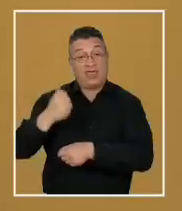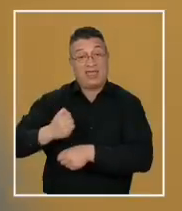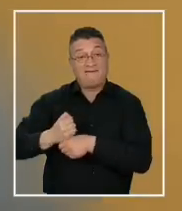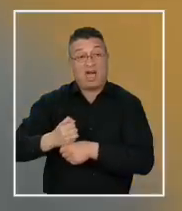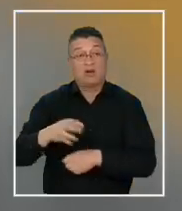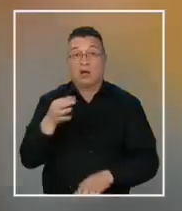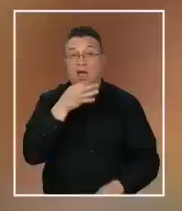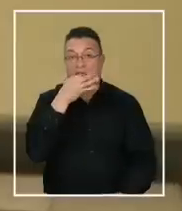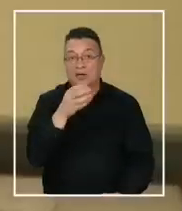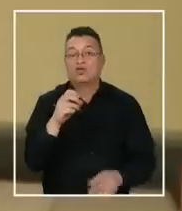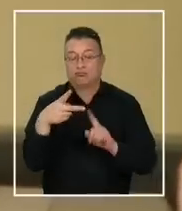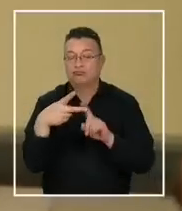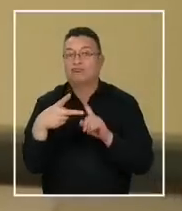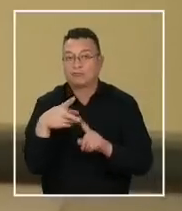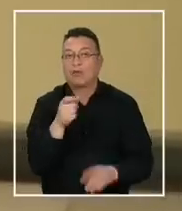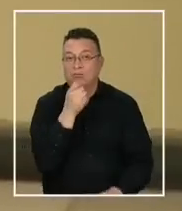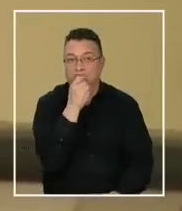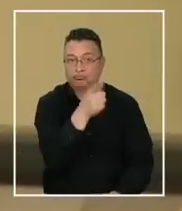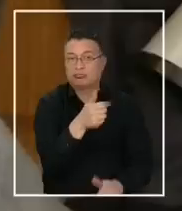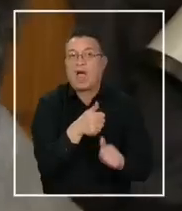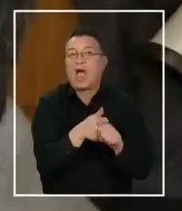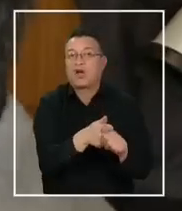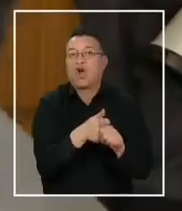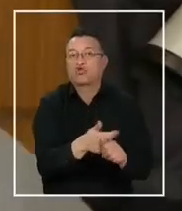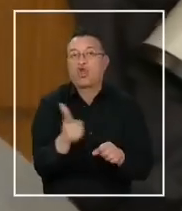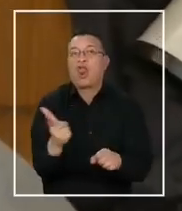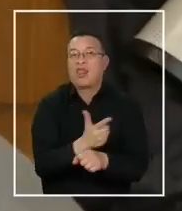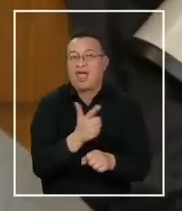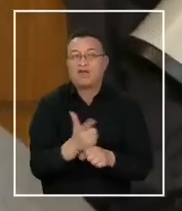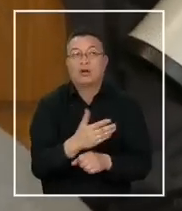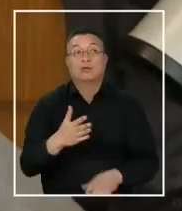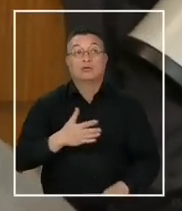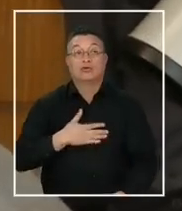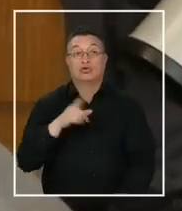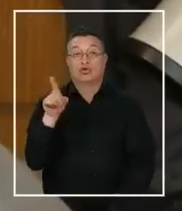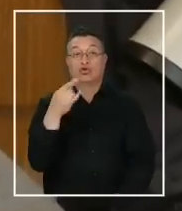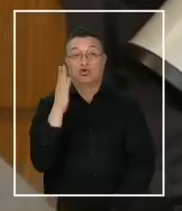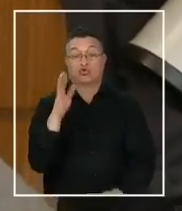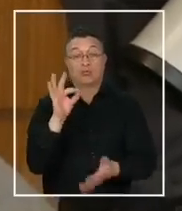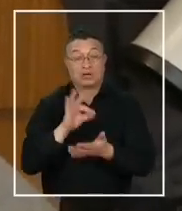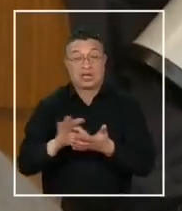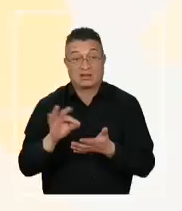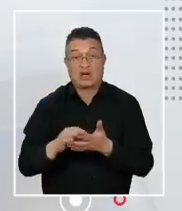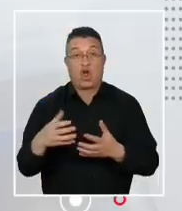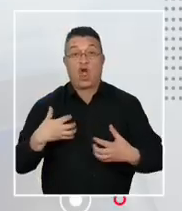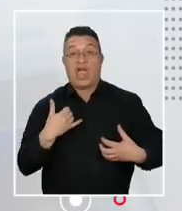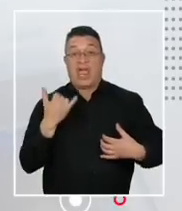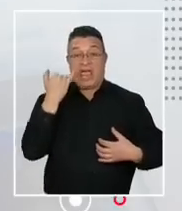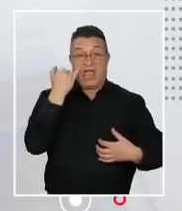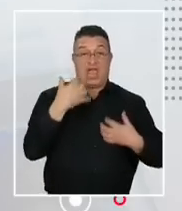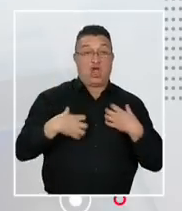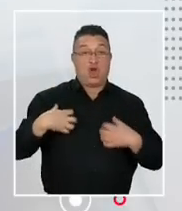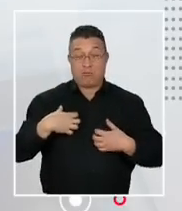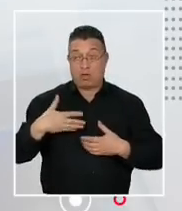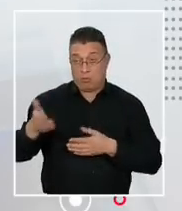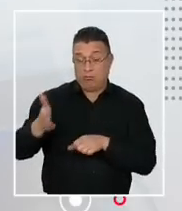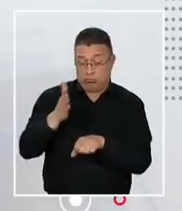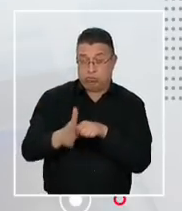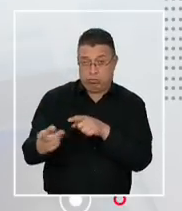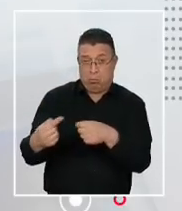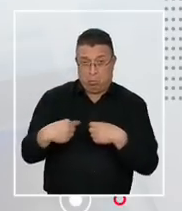aseguró que hay una segunda denuncia por acoso laboral. Si soy un subsecretario incómodo para la ministra, está en todo el derecho de sacarme,